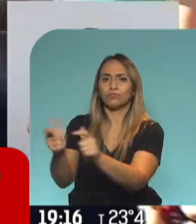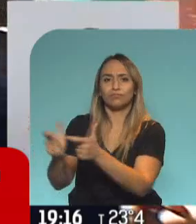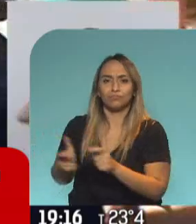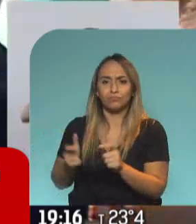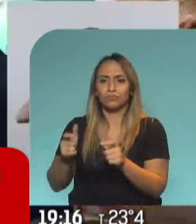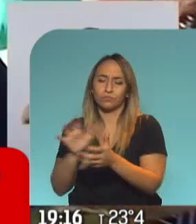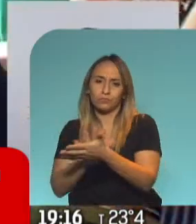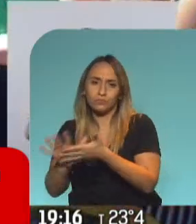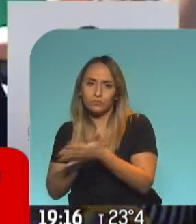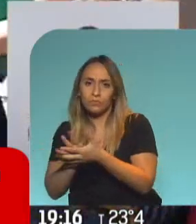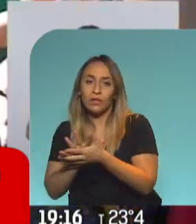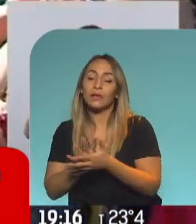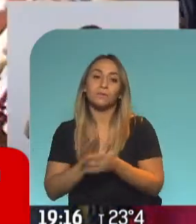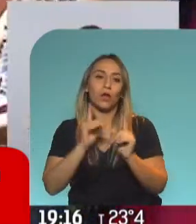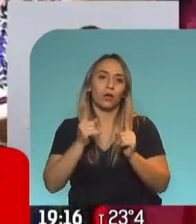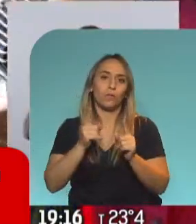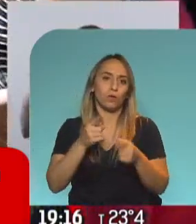estructurales. Muy bien, gracias Nazarena Lomagno.